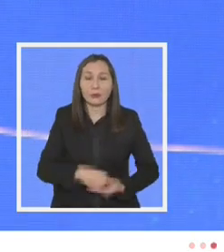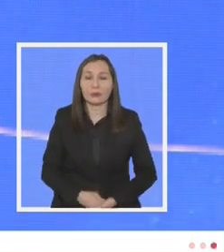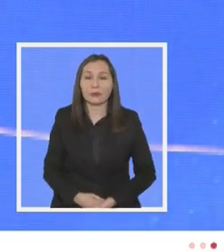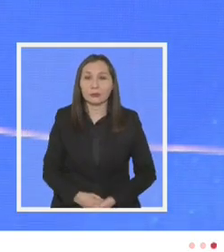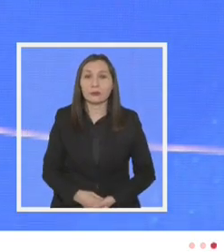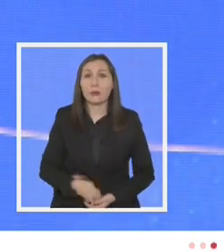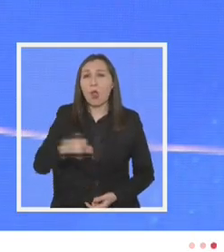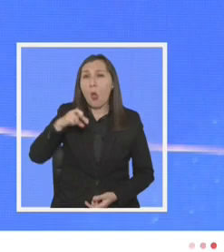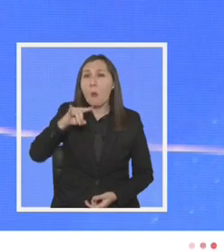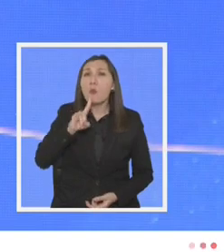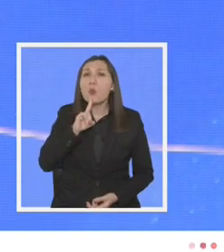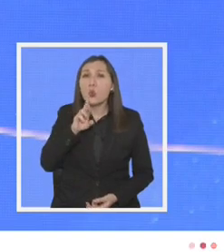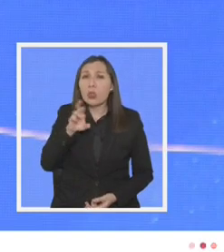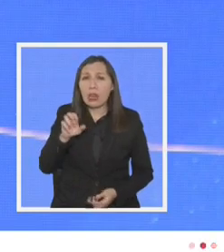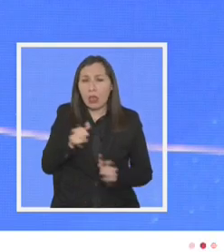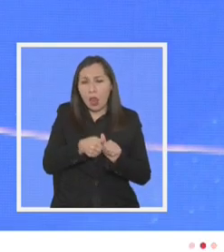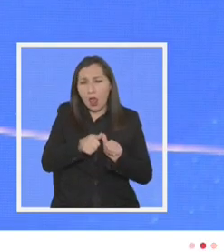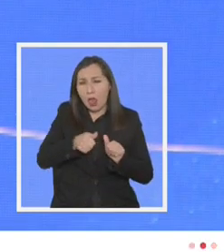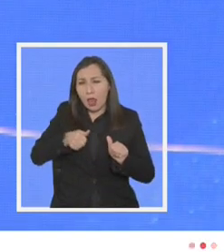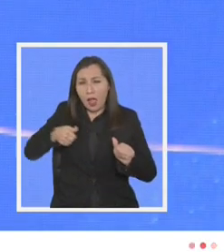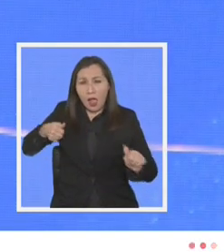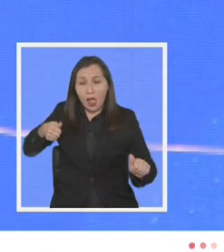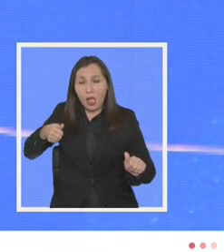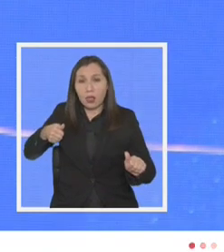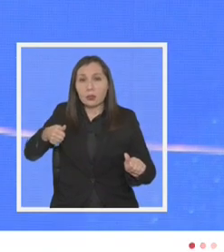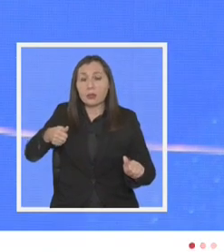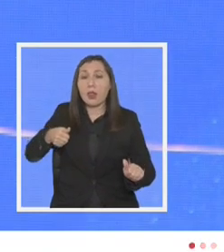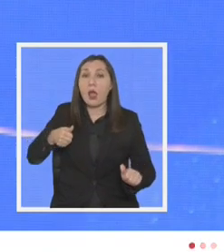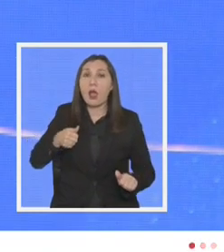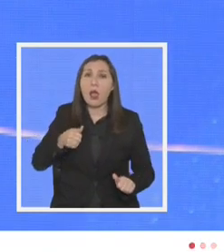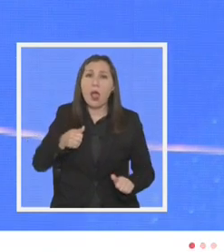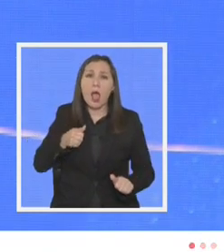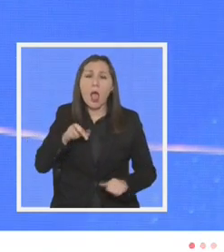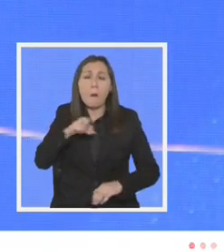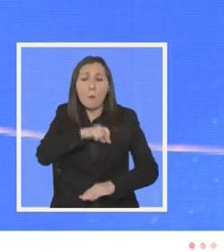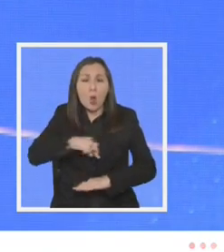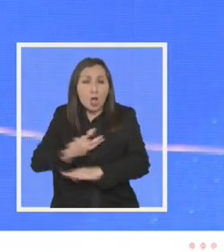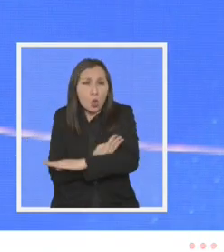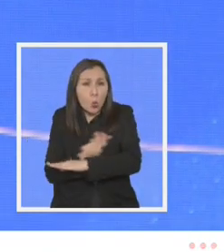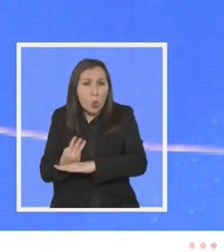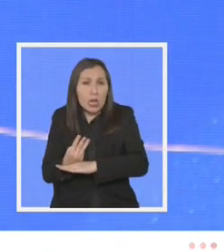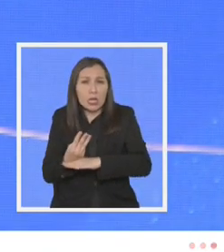del putre lejano de Puerto Williams recóndito